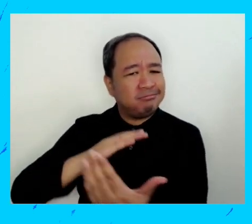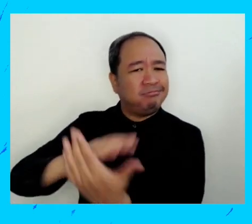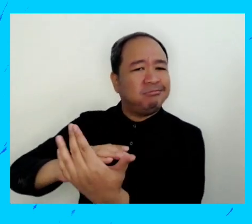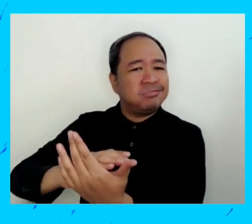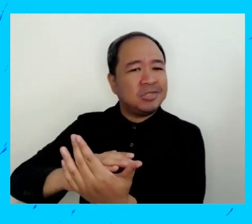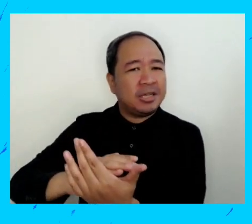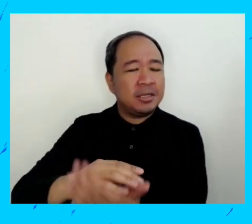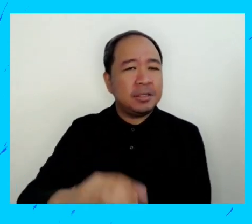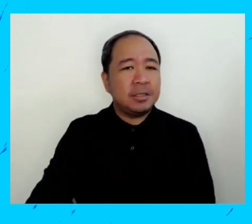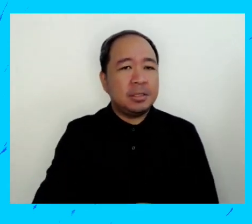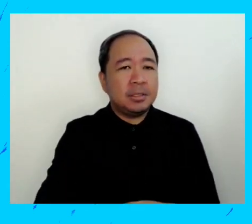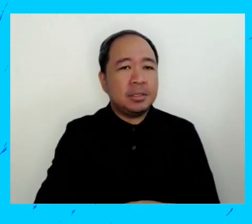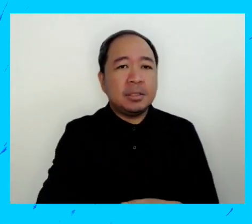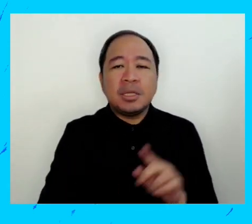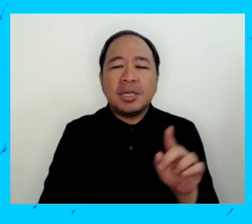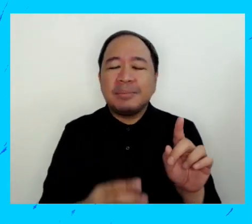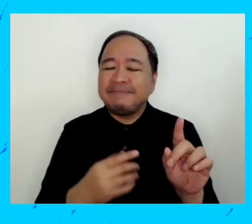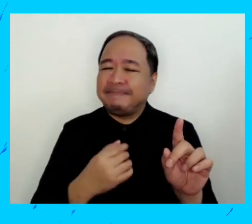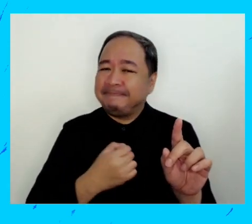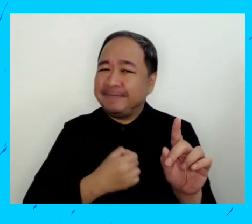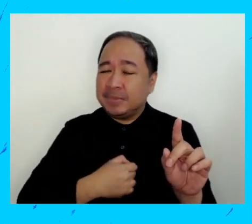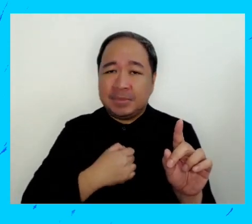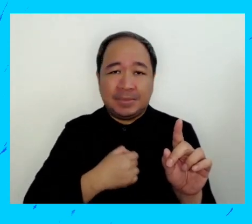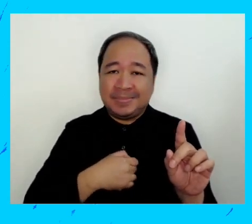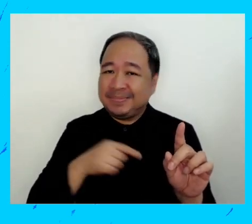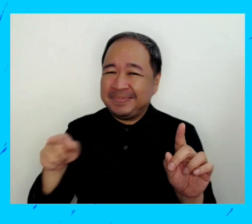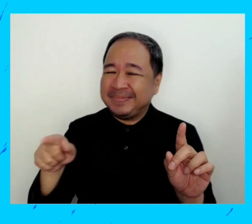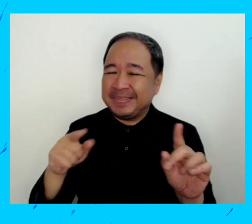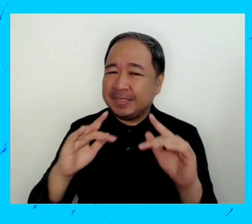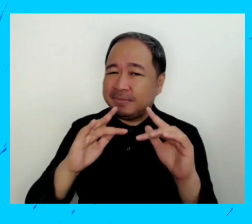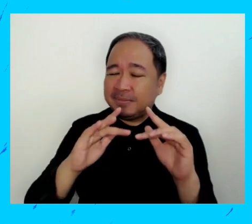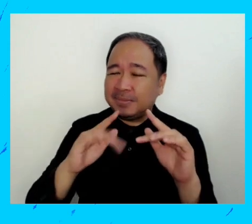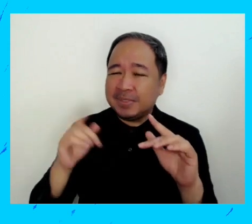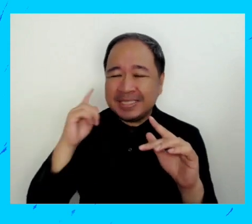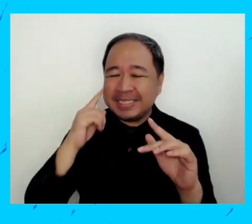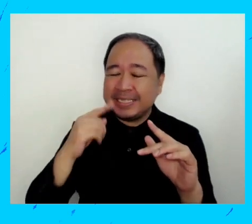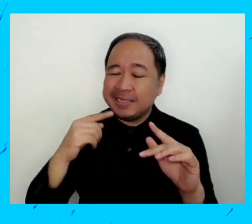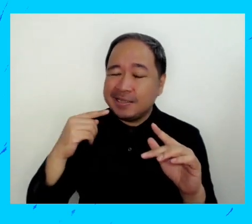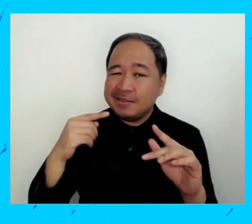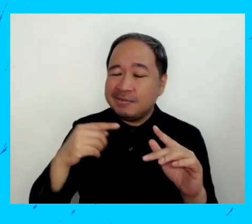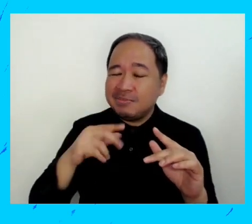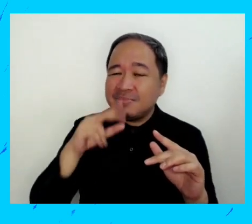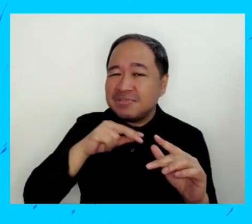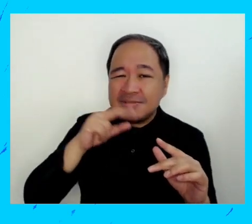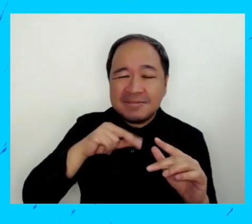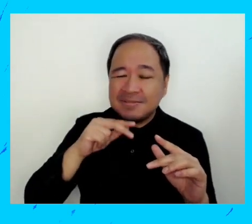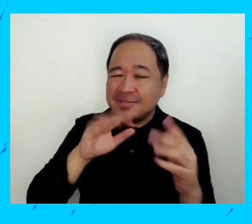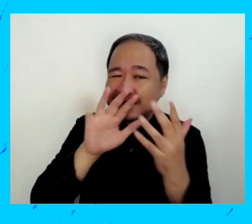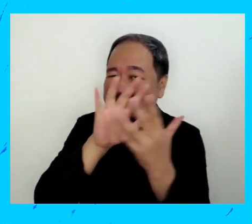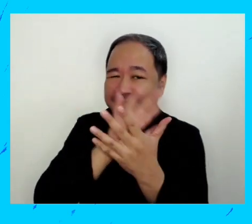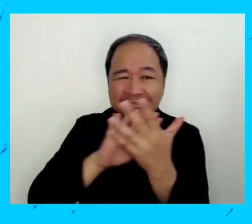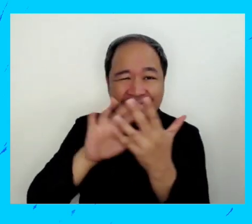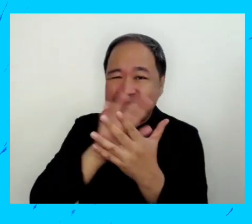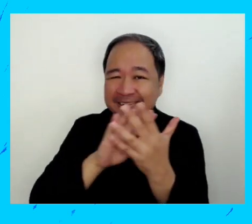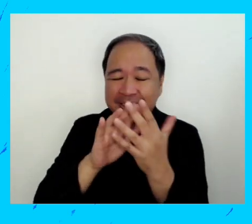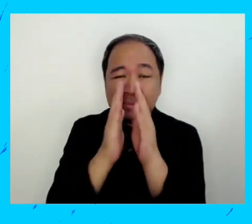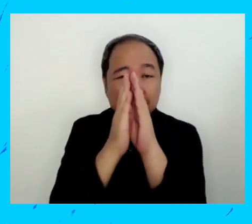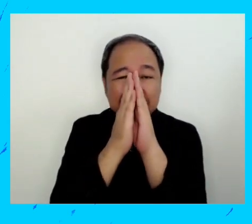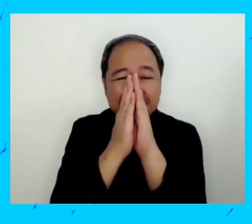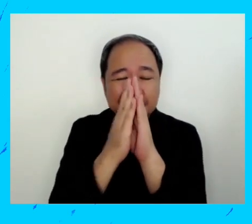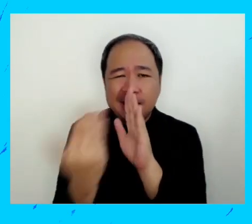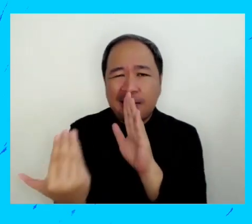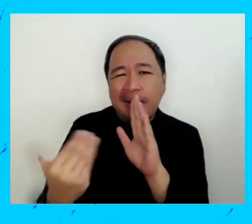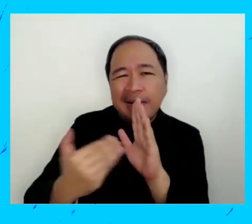Ha sido, perdón, estábamos teniendo unos preguntas típicos. Perdón, no se escucha a tu voz, Joshua.